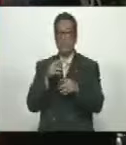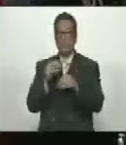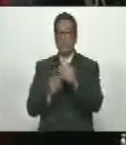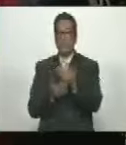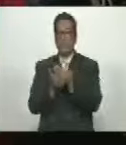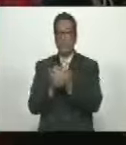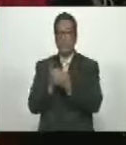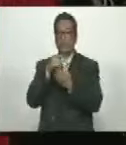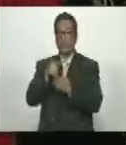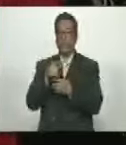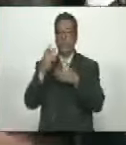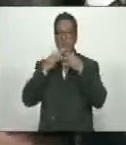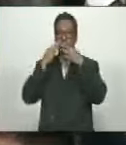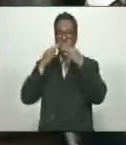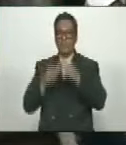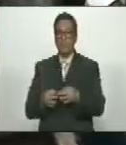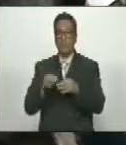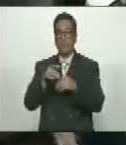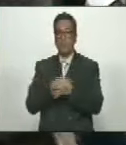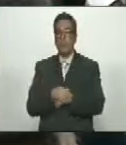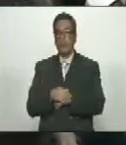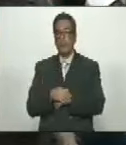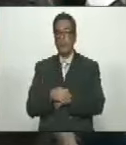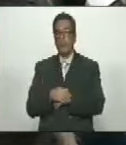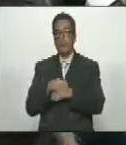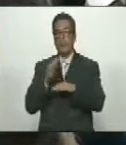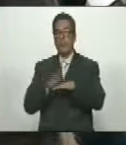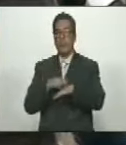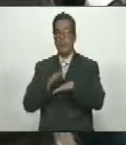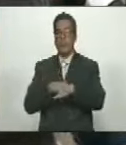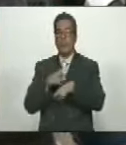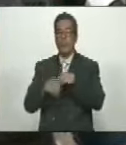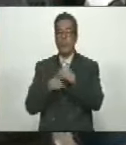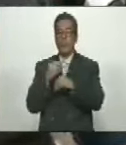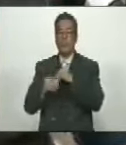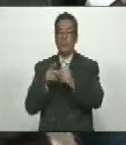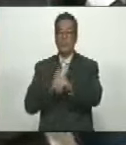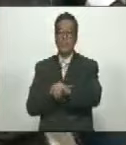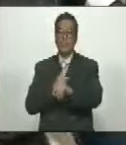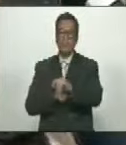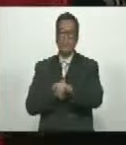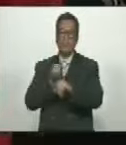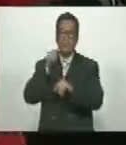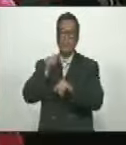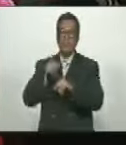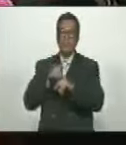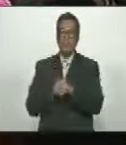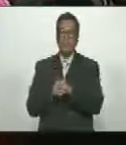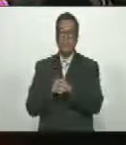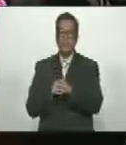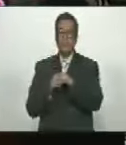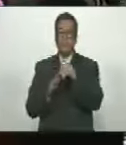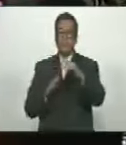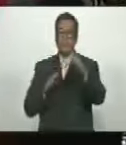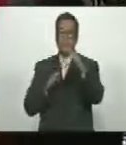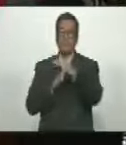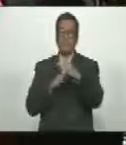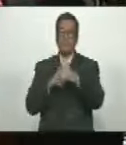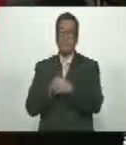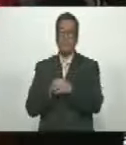ocultar la realidad y la causa fundamental de esa situación que es precisamente el bloqueo